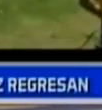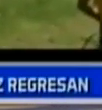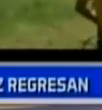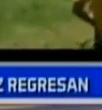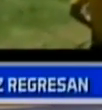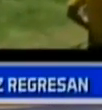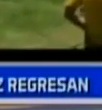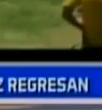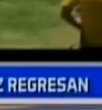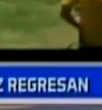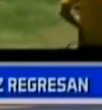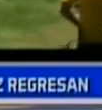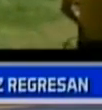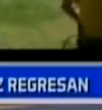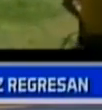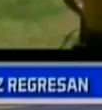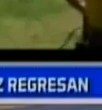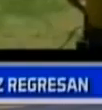¡Dame, dámelo!